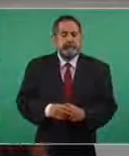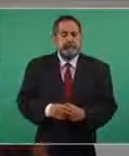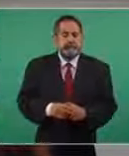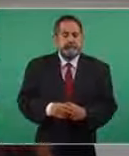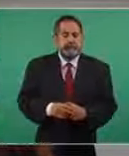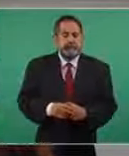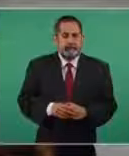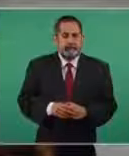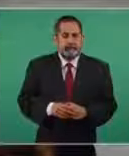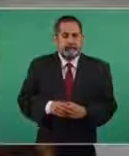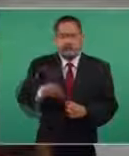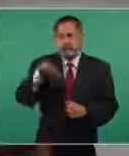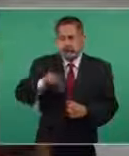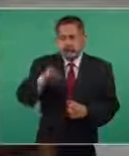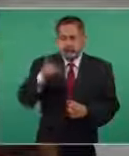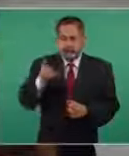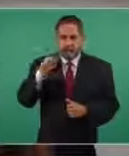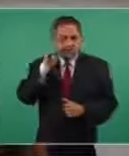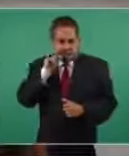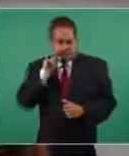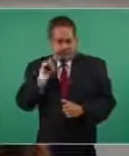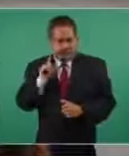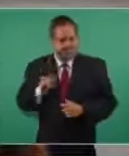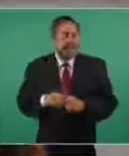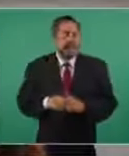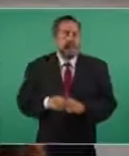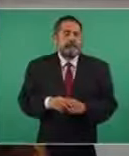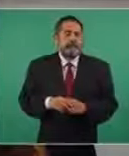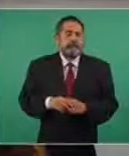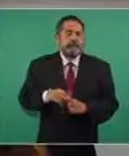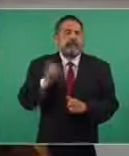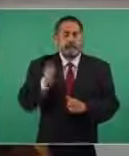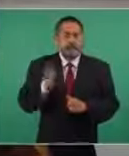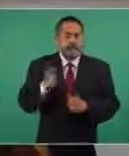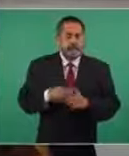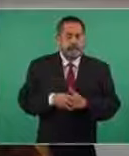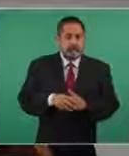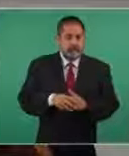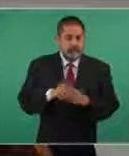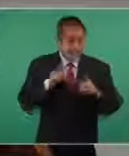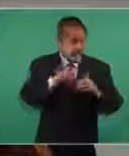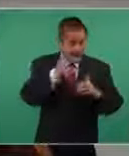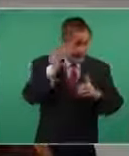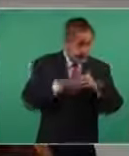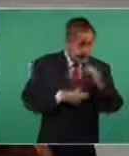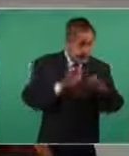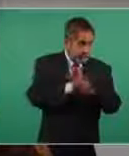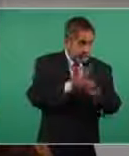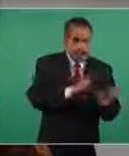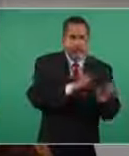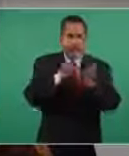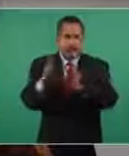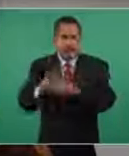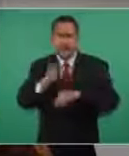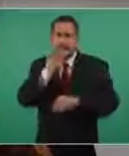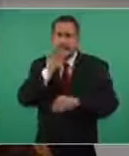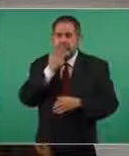Hoy y mañana. porque tenemos que pasar a Sonora.